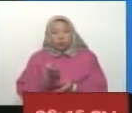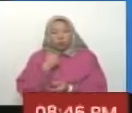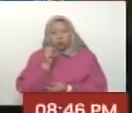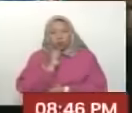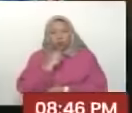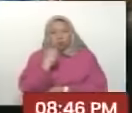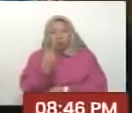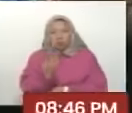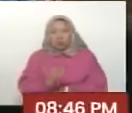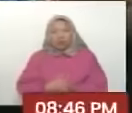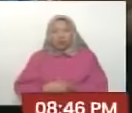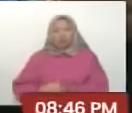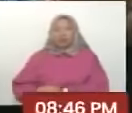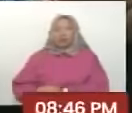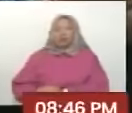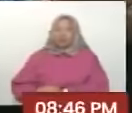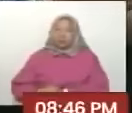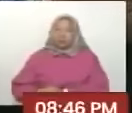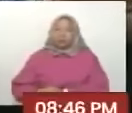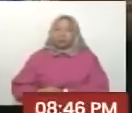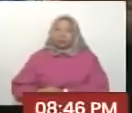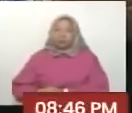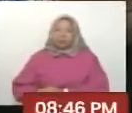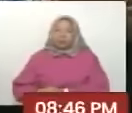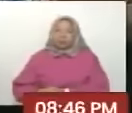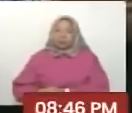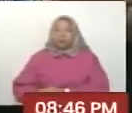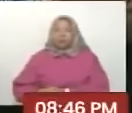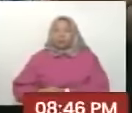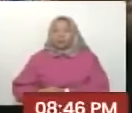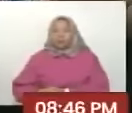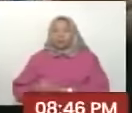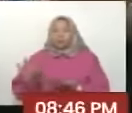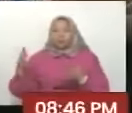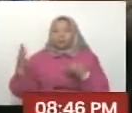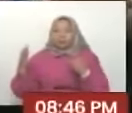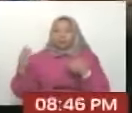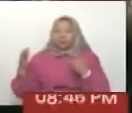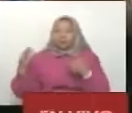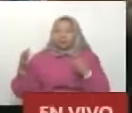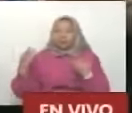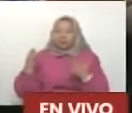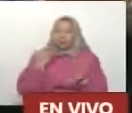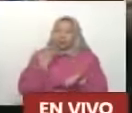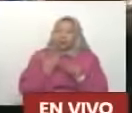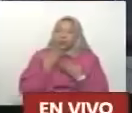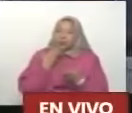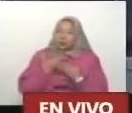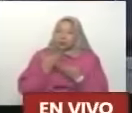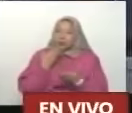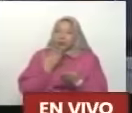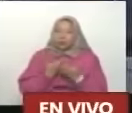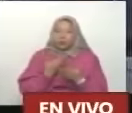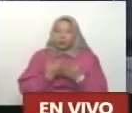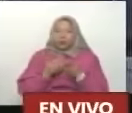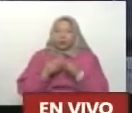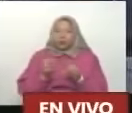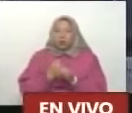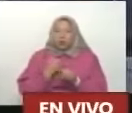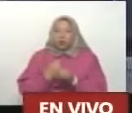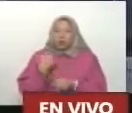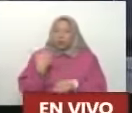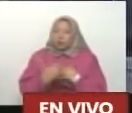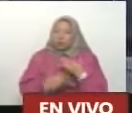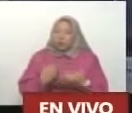voz. Bueno, vamos entonces, les agradezco todos estos pasos,